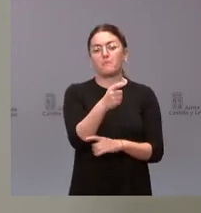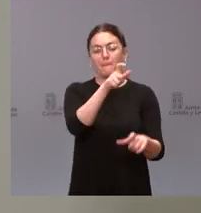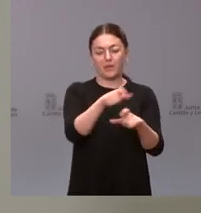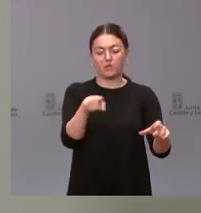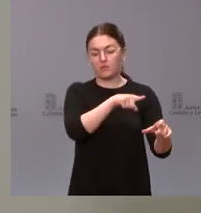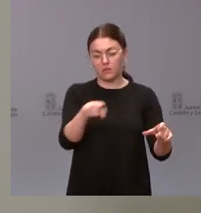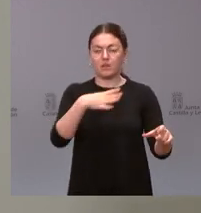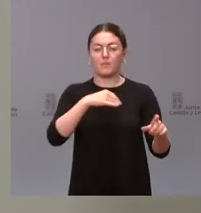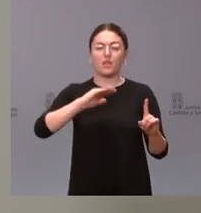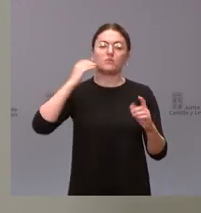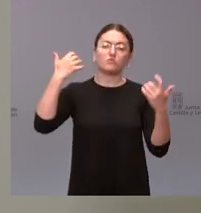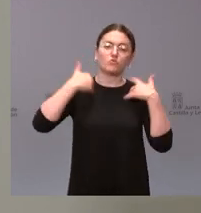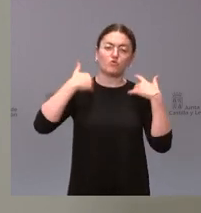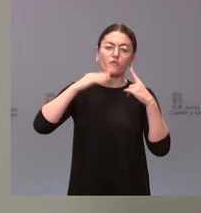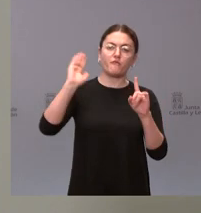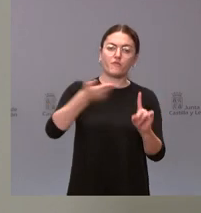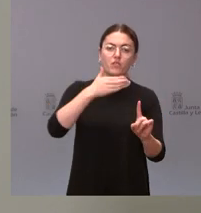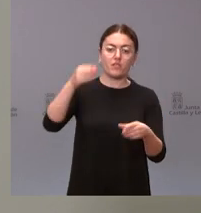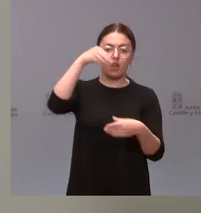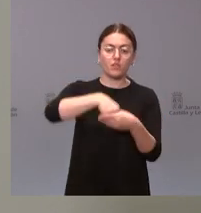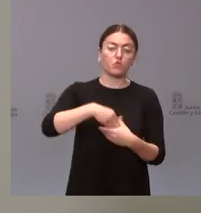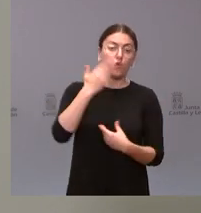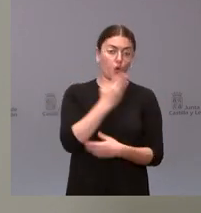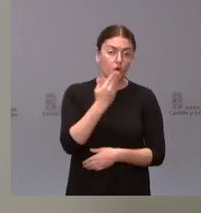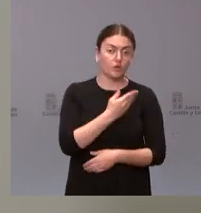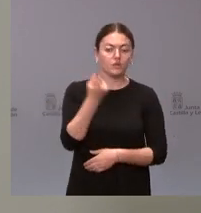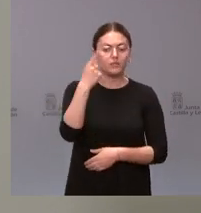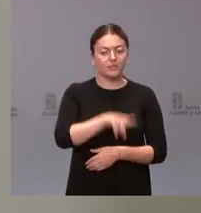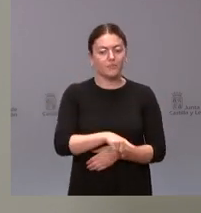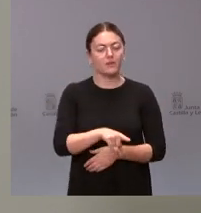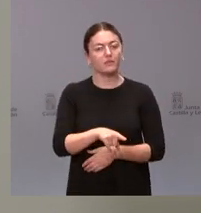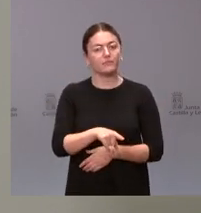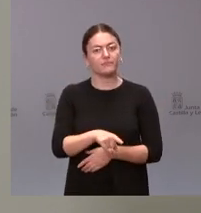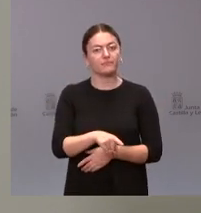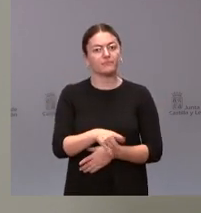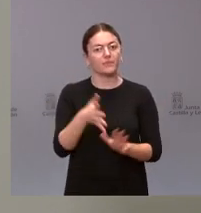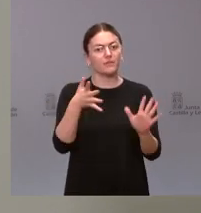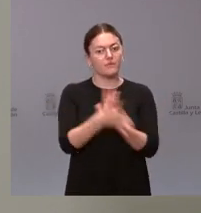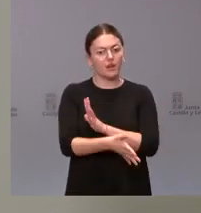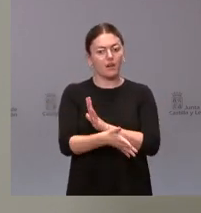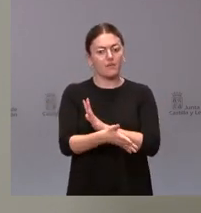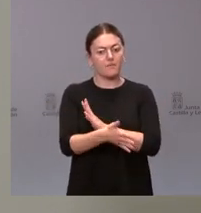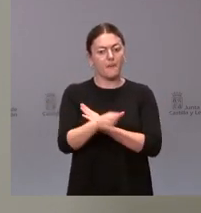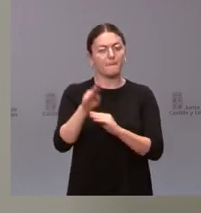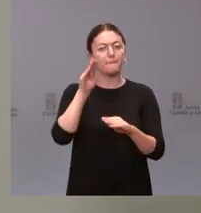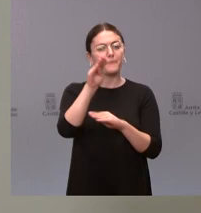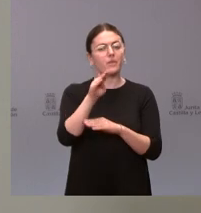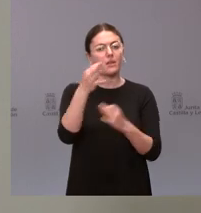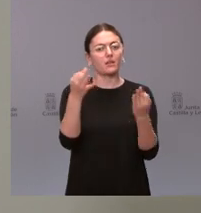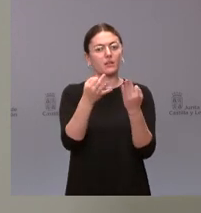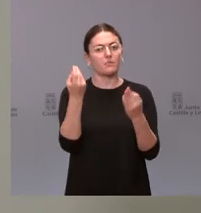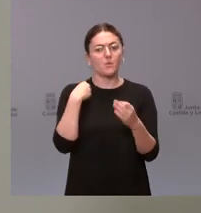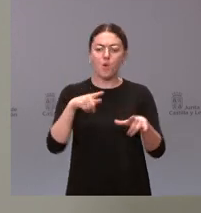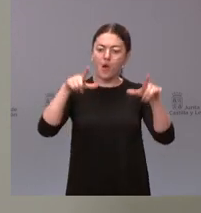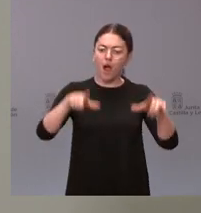violencia en el ámbito educativo pero también del deseo de seguir garantizando la prestación del servicio educativo y hacerles un llamamiento a la vuelta a las aulas